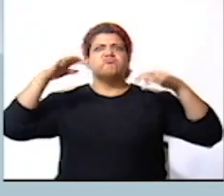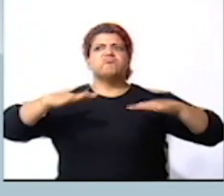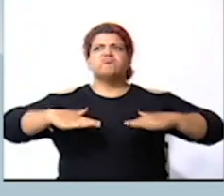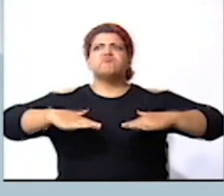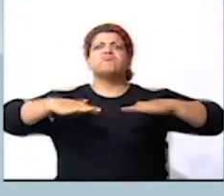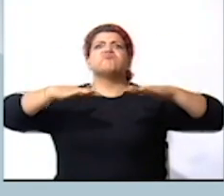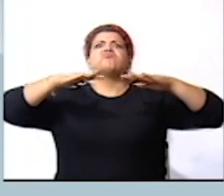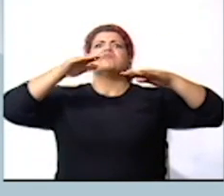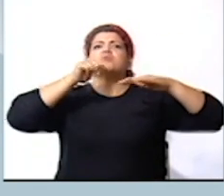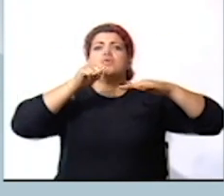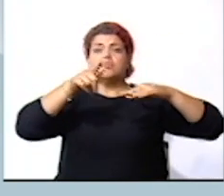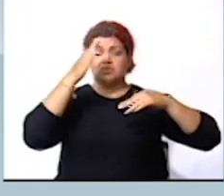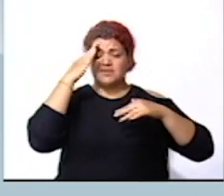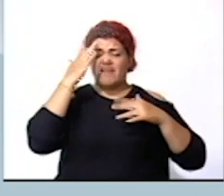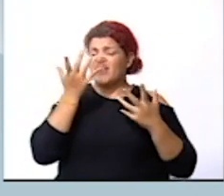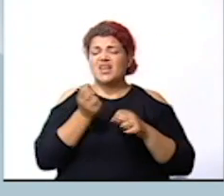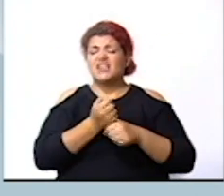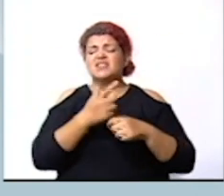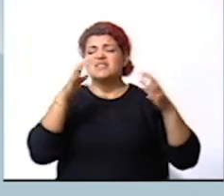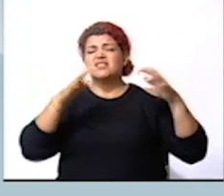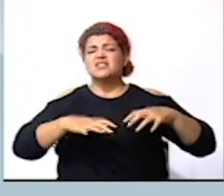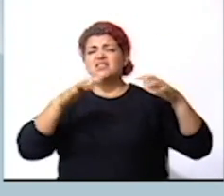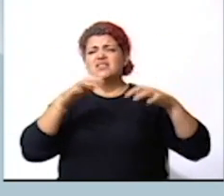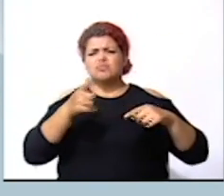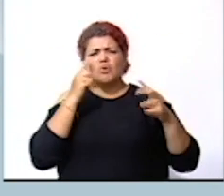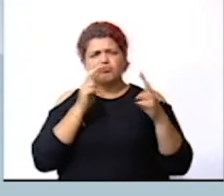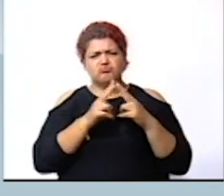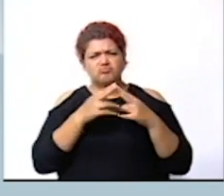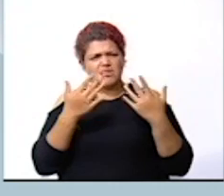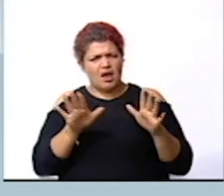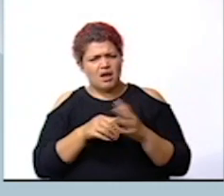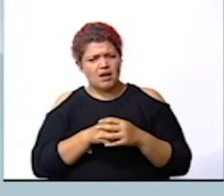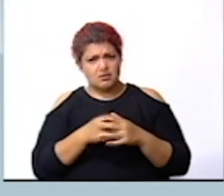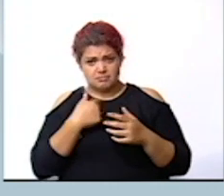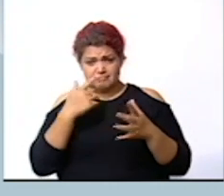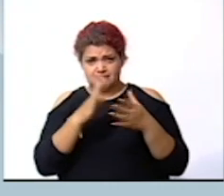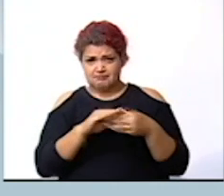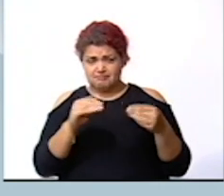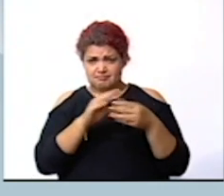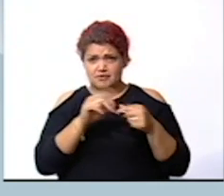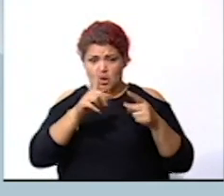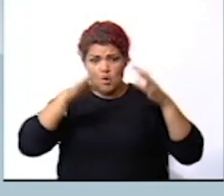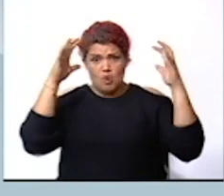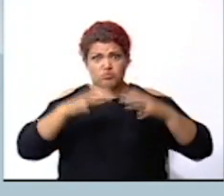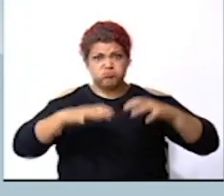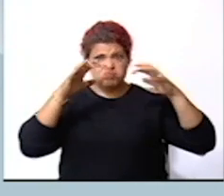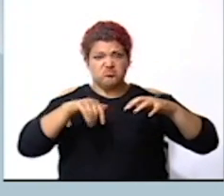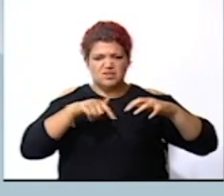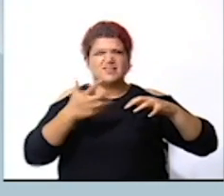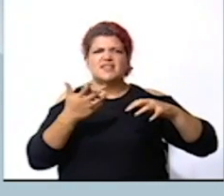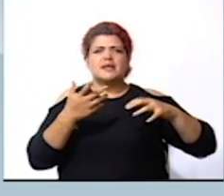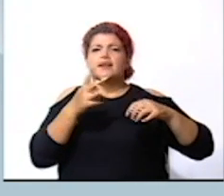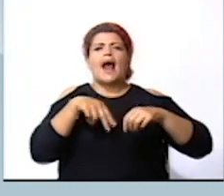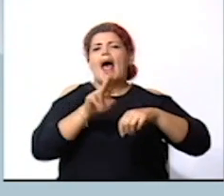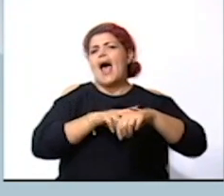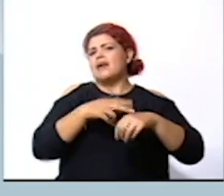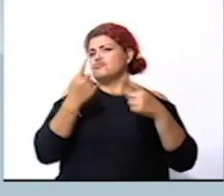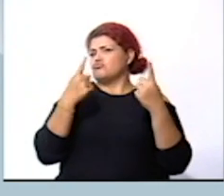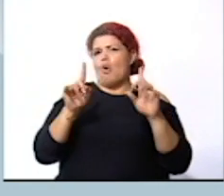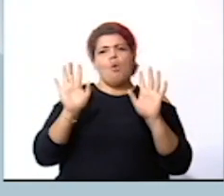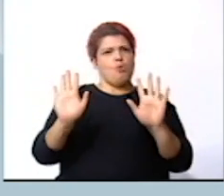saben ustedes que es una inundación conocen bueno les comento una inundación es un fenómeno natural